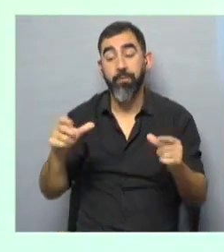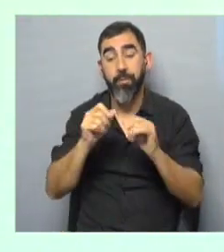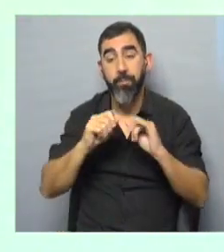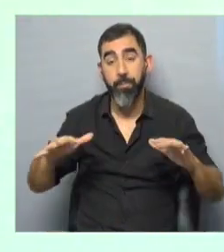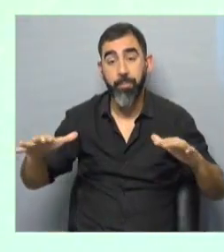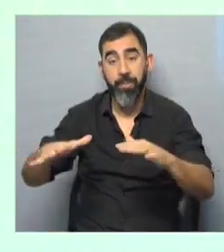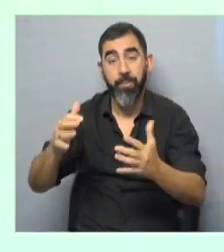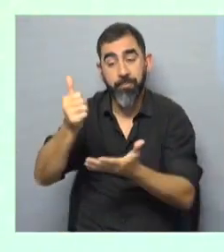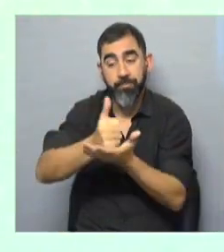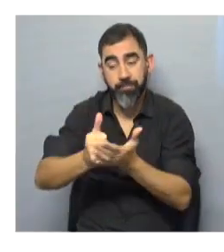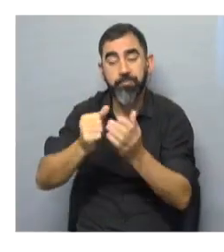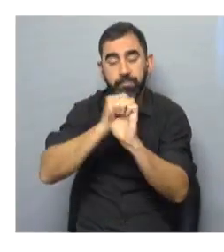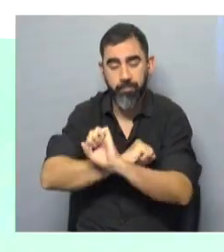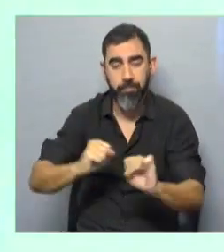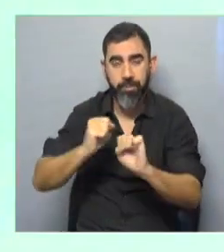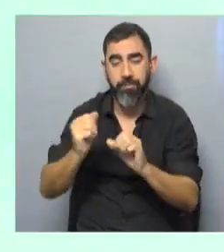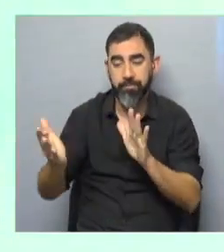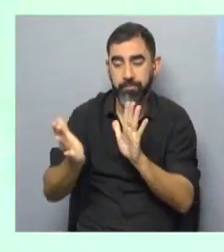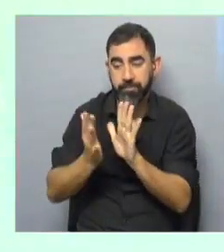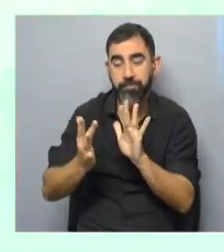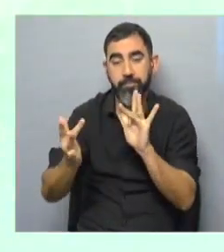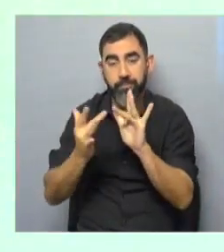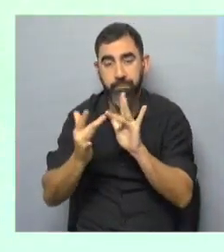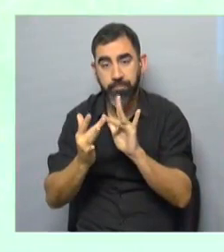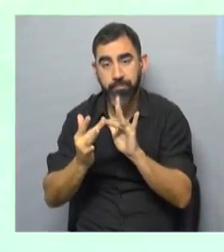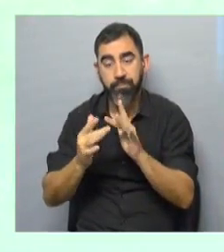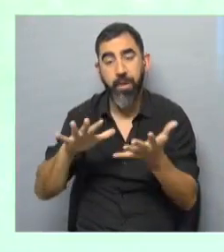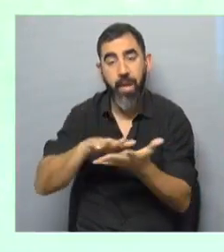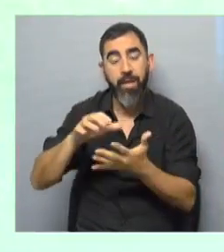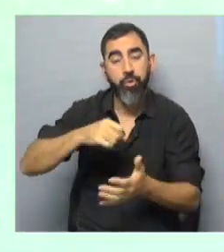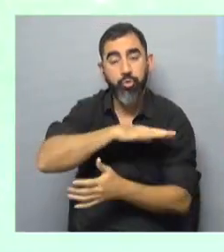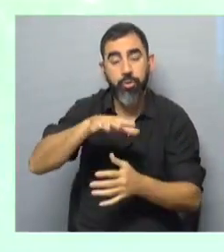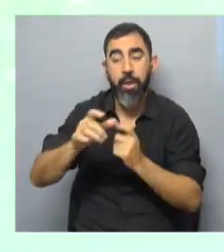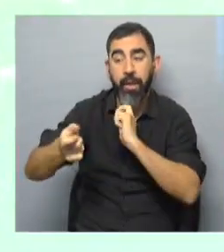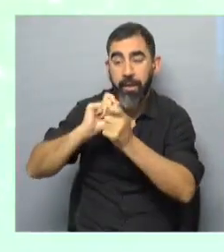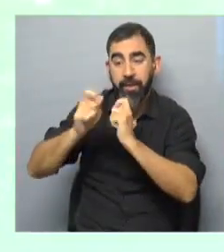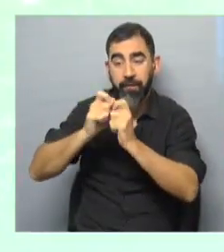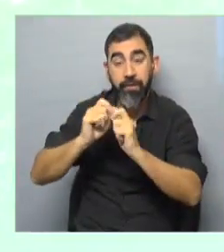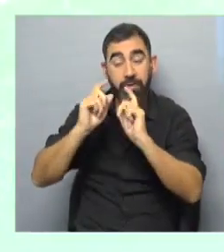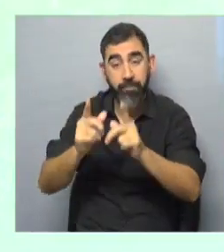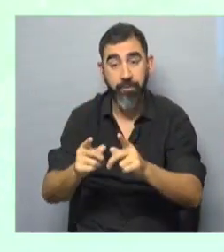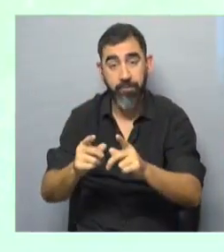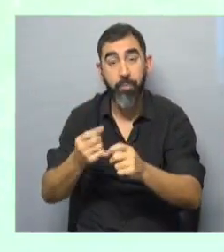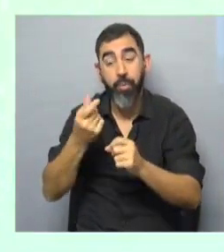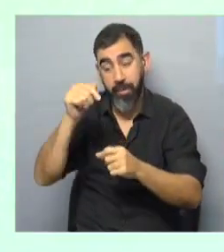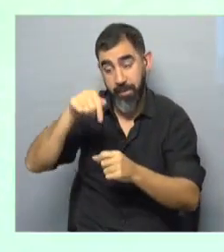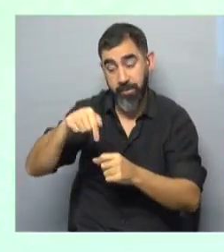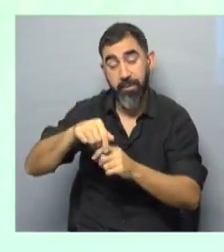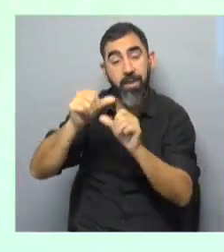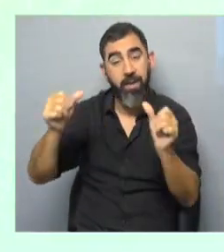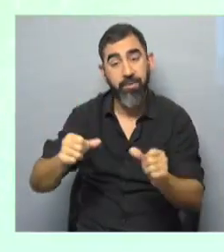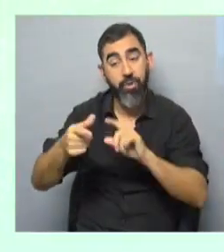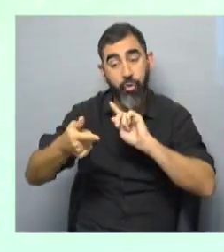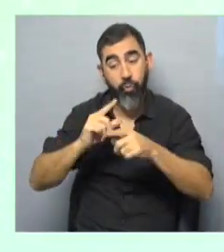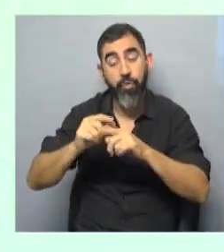presencialidad nos da esas posibilidades de acercarnos, de poder escucharnos. El área social hace una entrevista también porque desde el CEDEL lo que se hace en